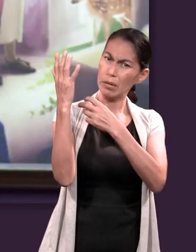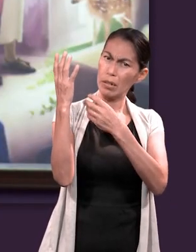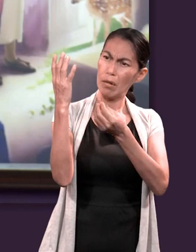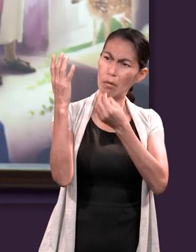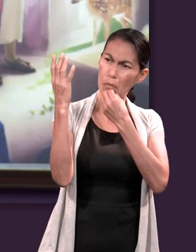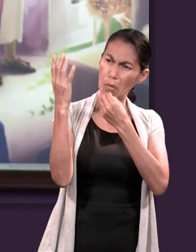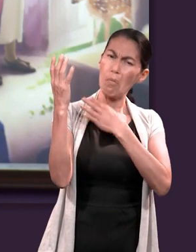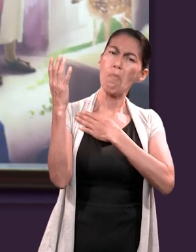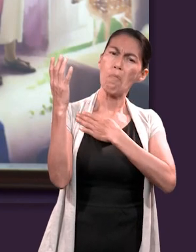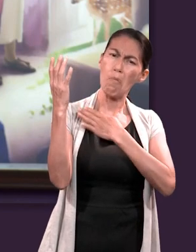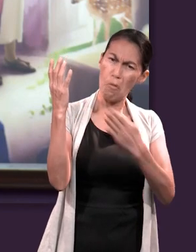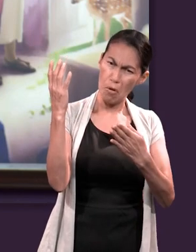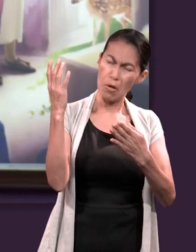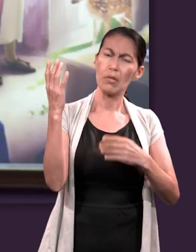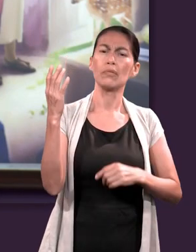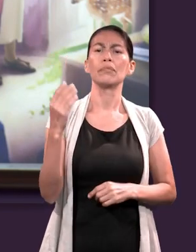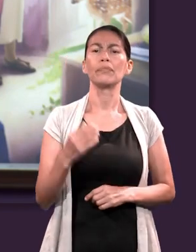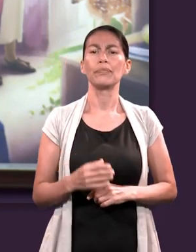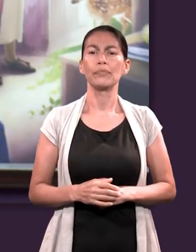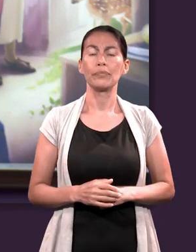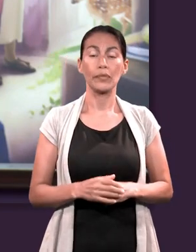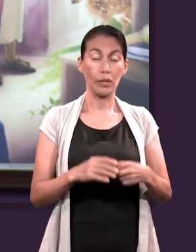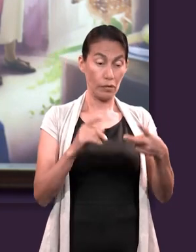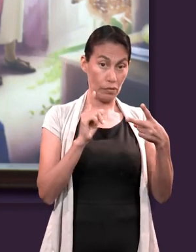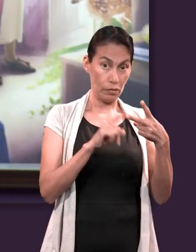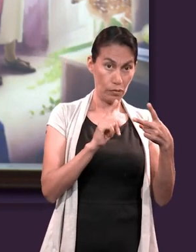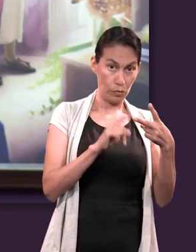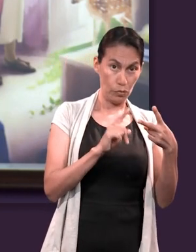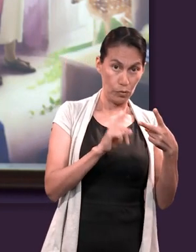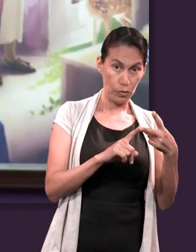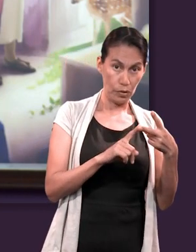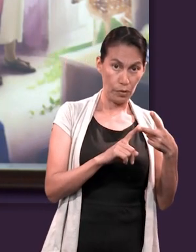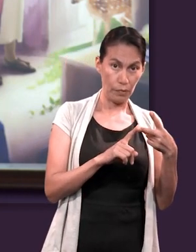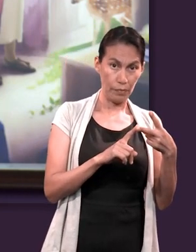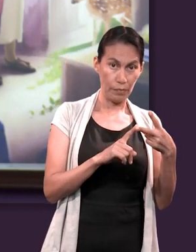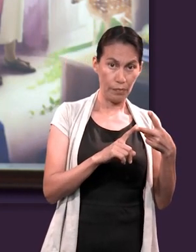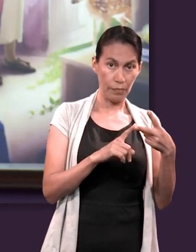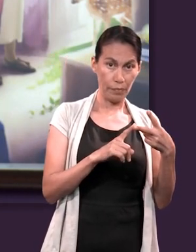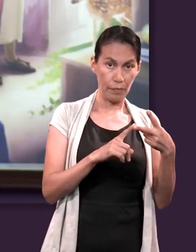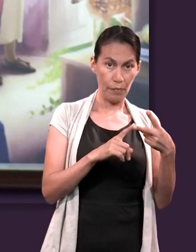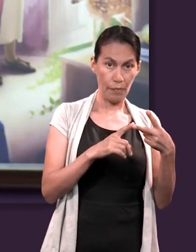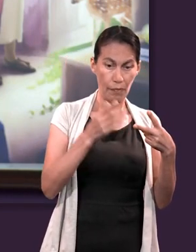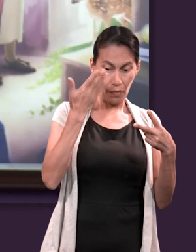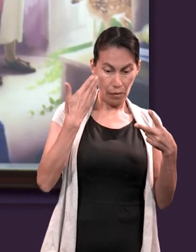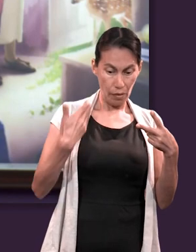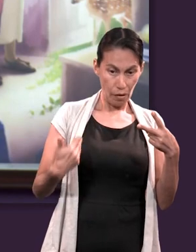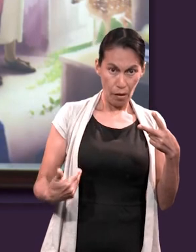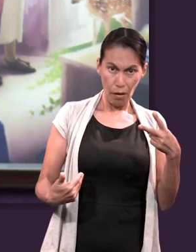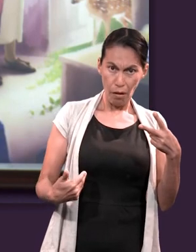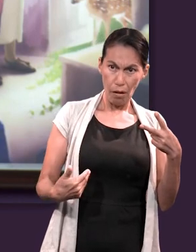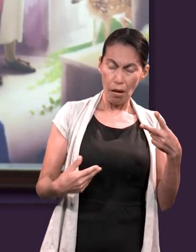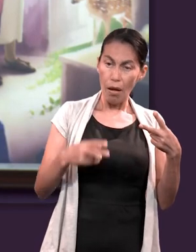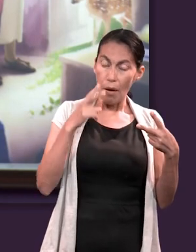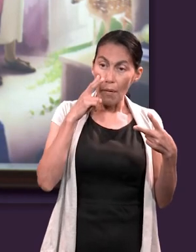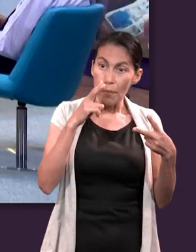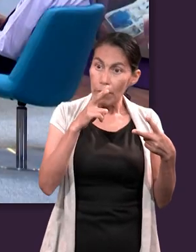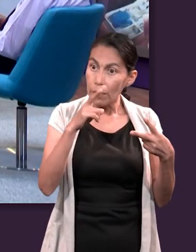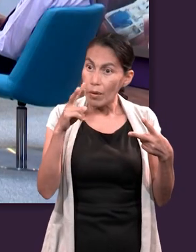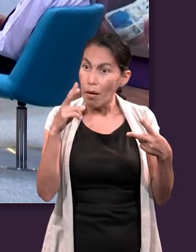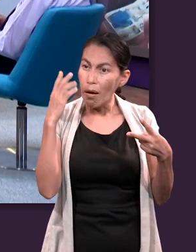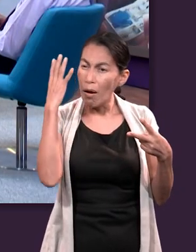comer. La segunda que tenemos aquí fue desde un punto de vista estético. Vio que era